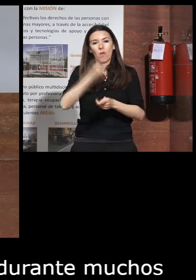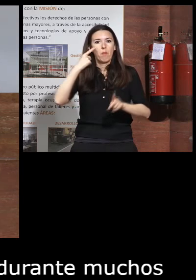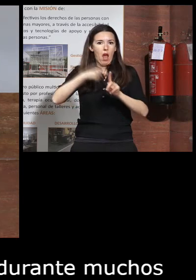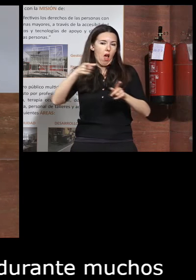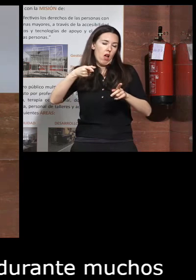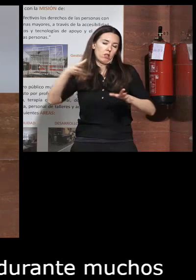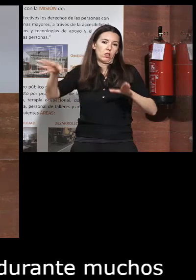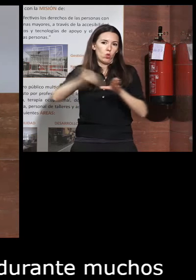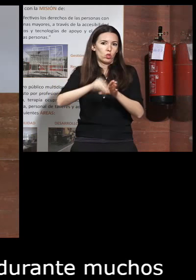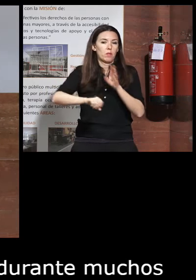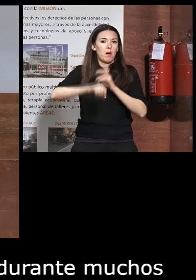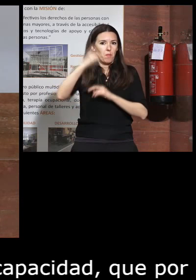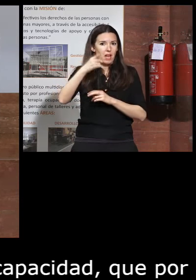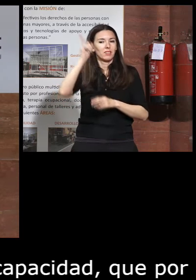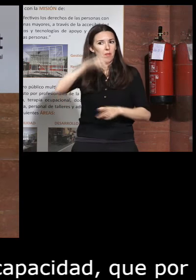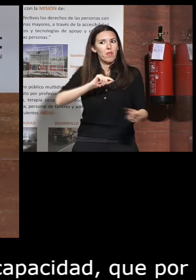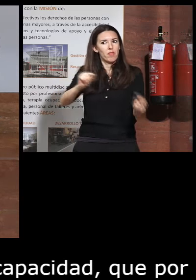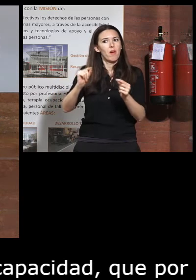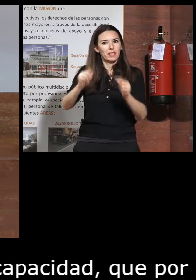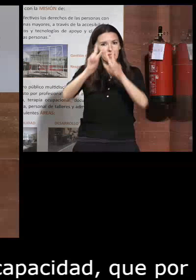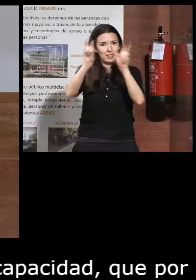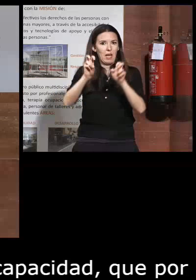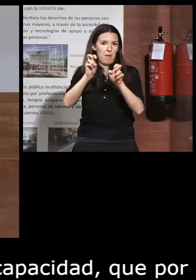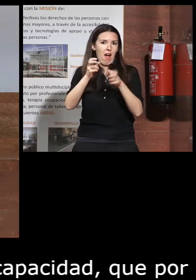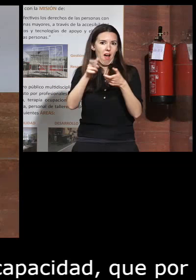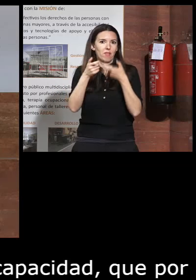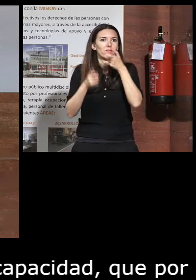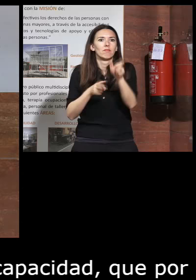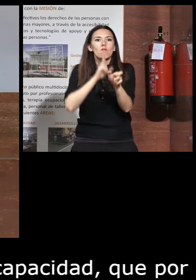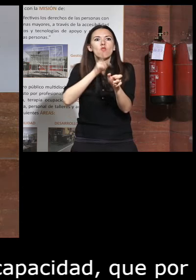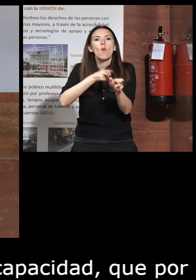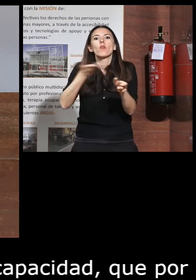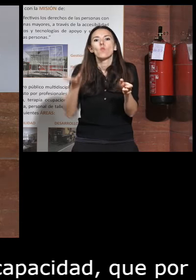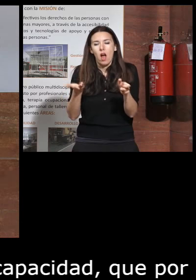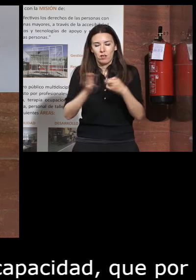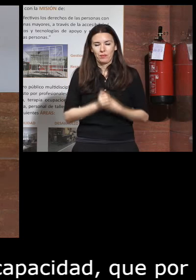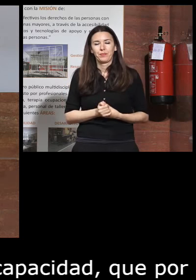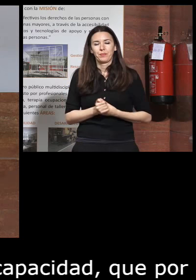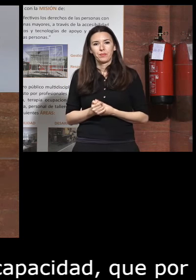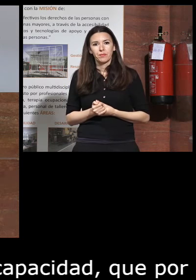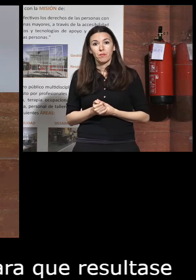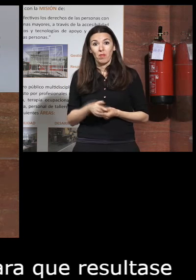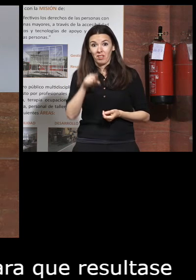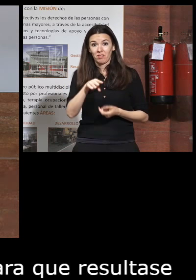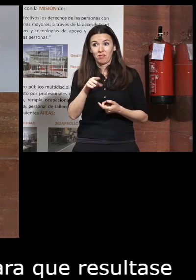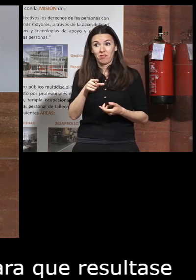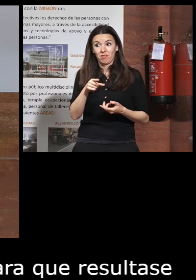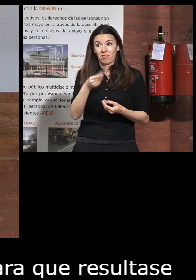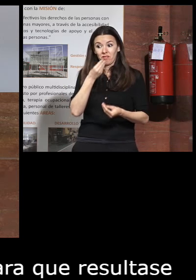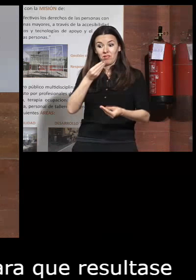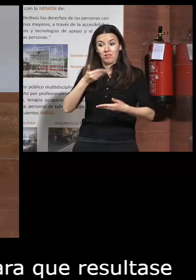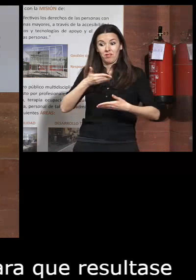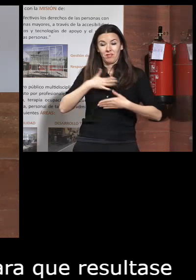inclusiva cosa que también debatí con él sobre la terminología y demás y recogiendo ese testigo que nos dejas